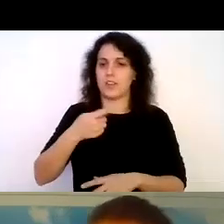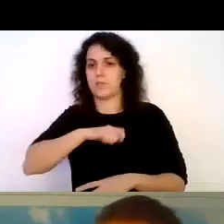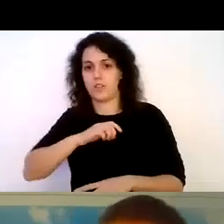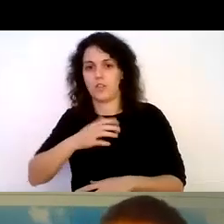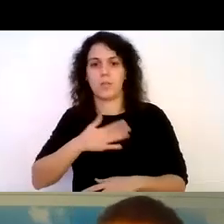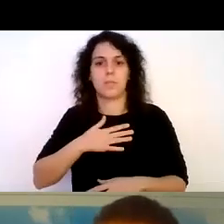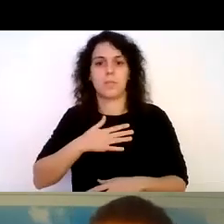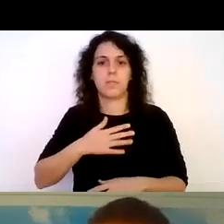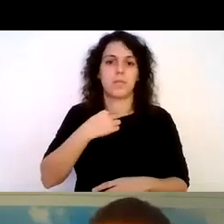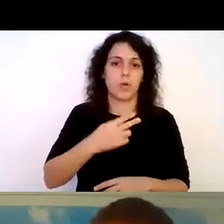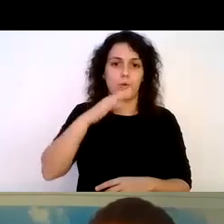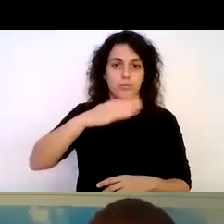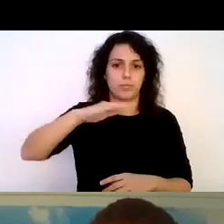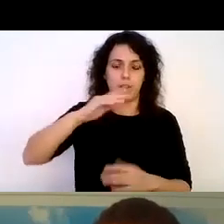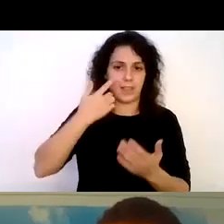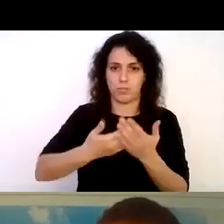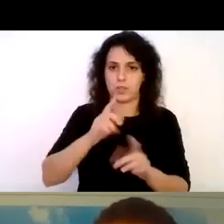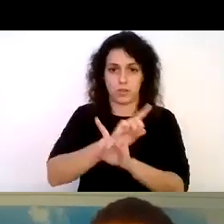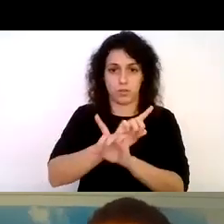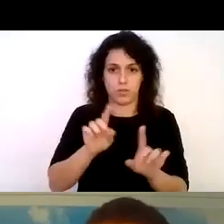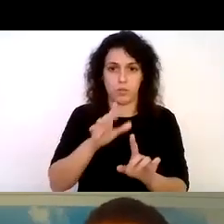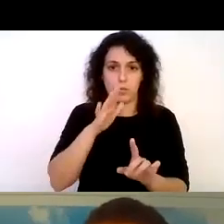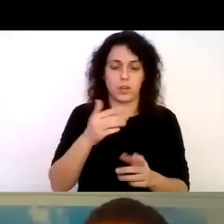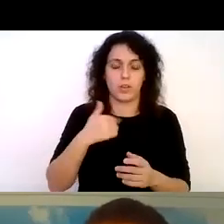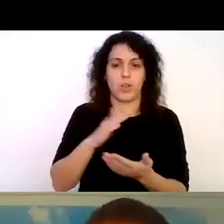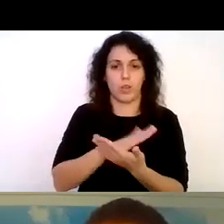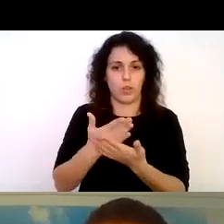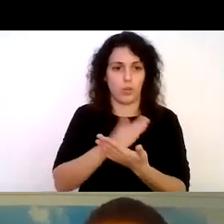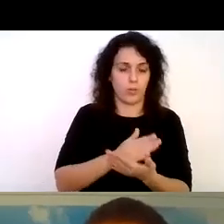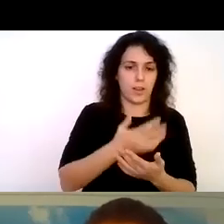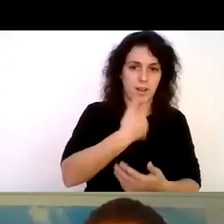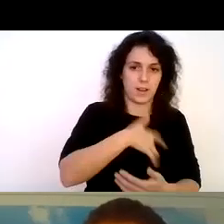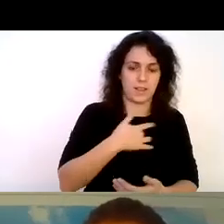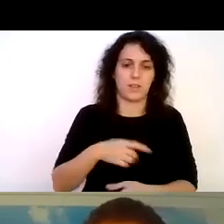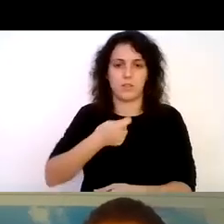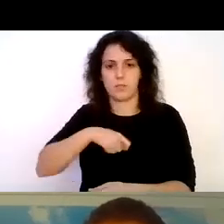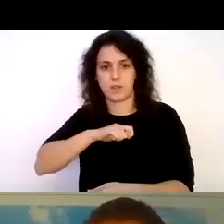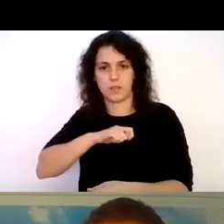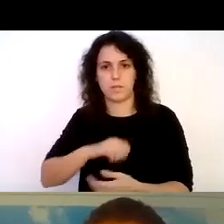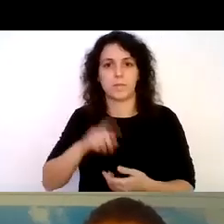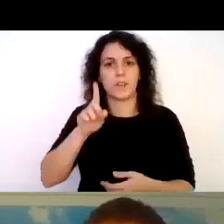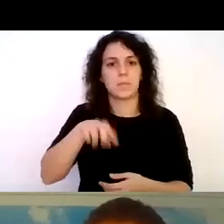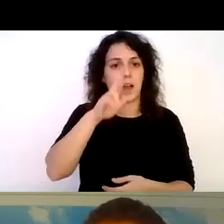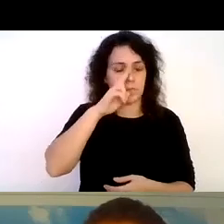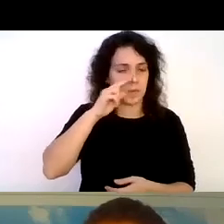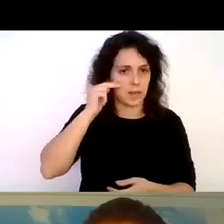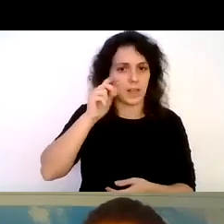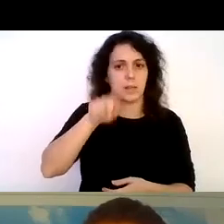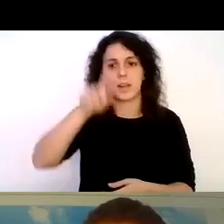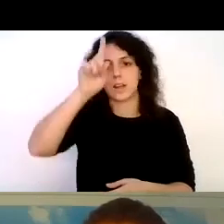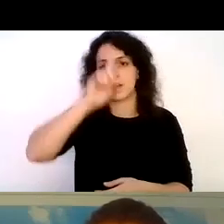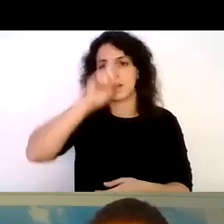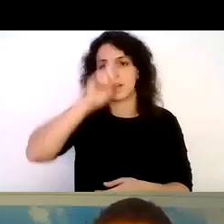demuestra tengo doble ciudadanía y bueno luego Almería también algunas imágenes con